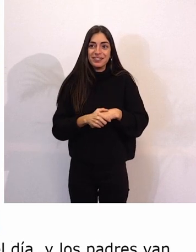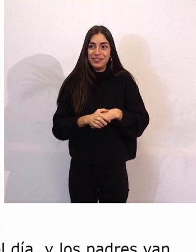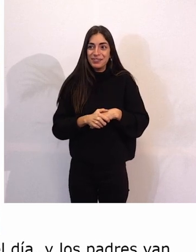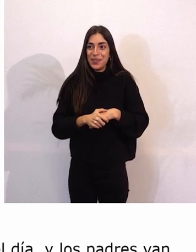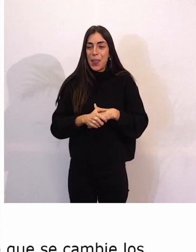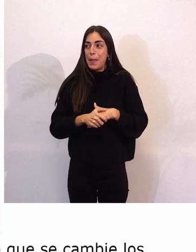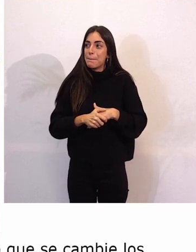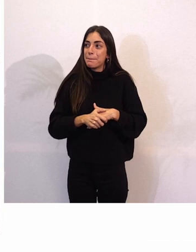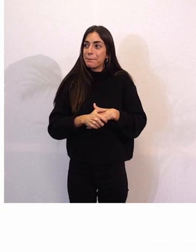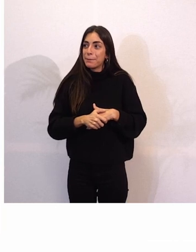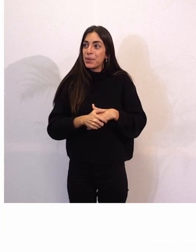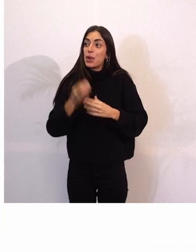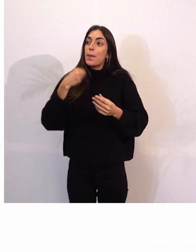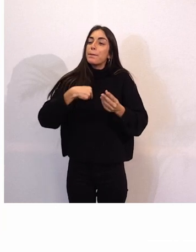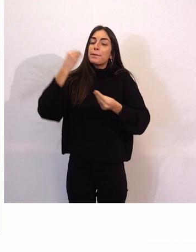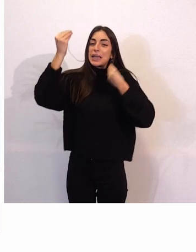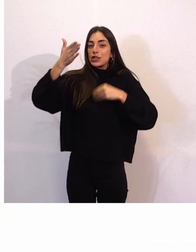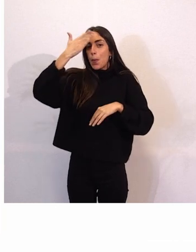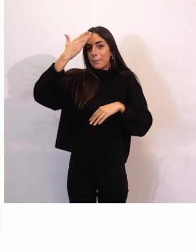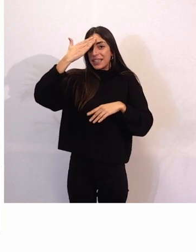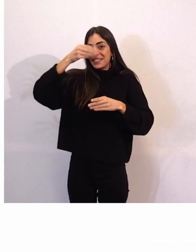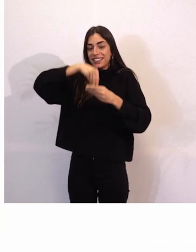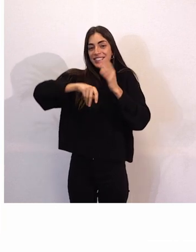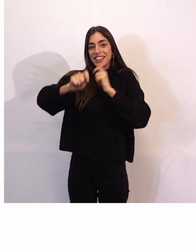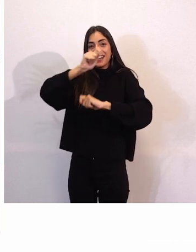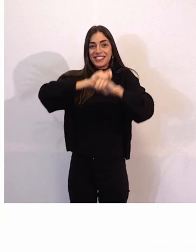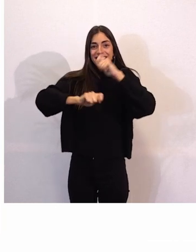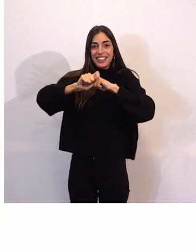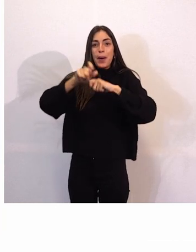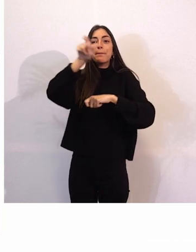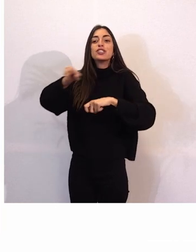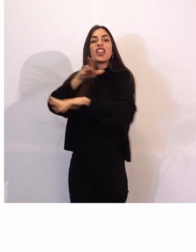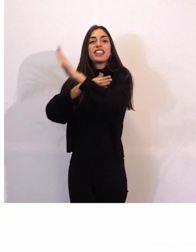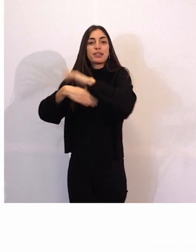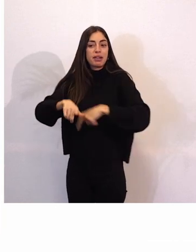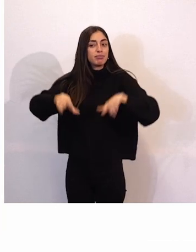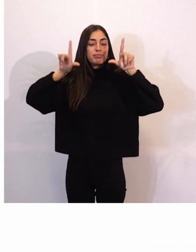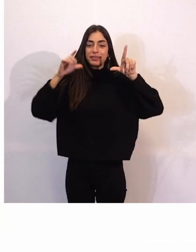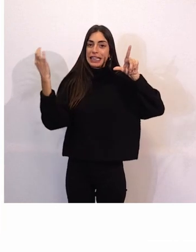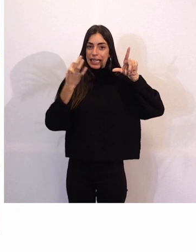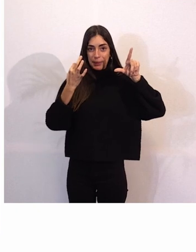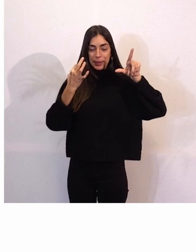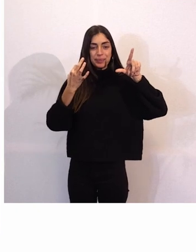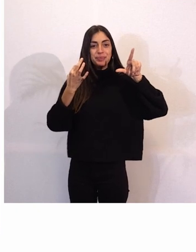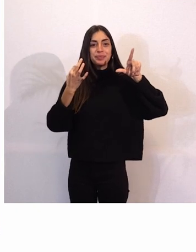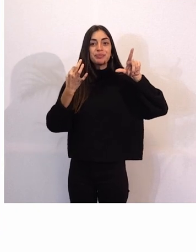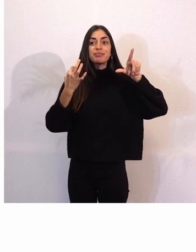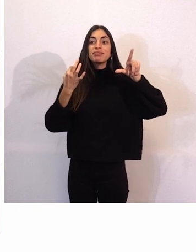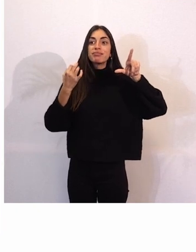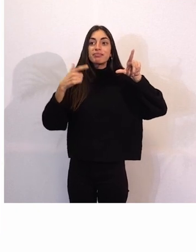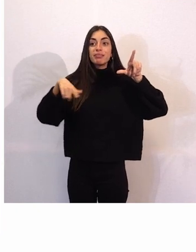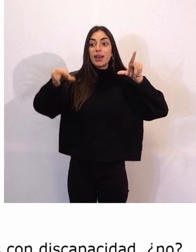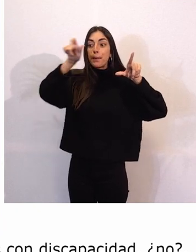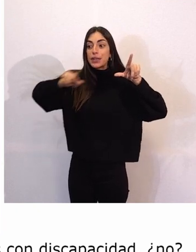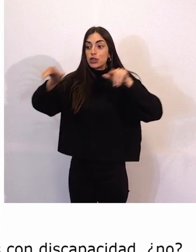Yo digo que lo principal en las asociaciones son las personas con discapacidad, ¿no? Más que ellas, nadie